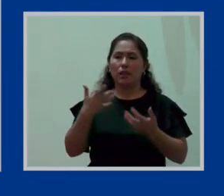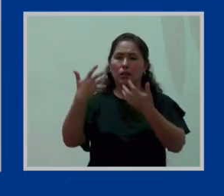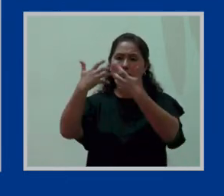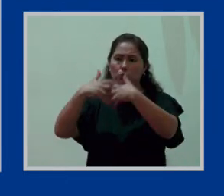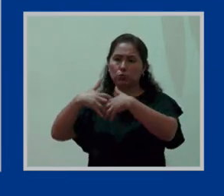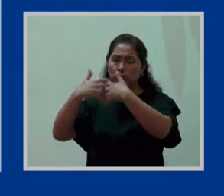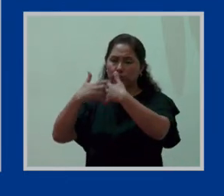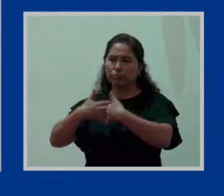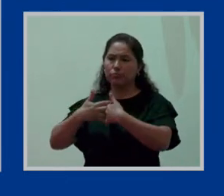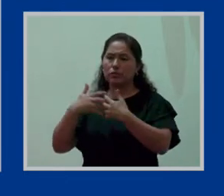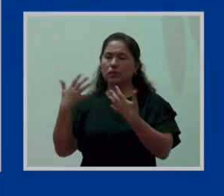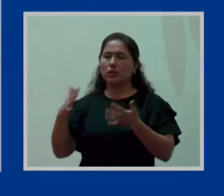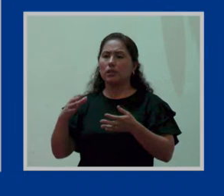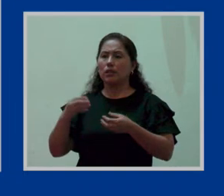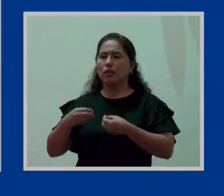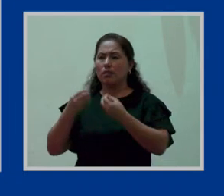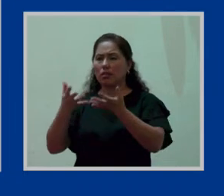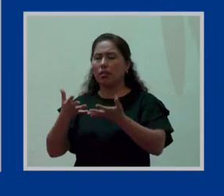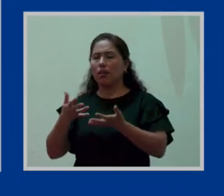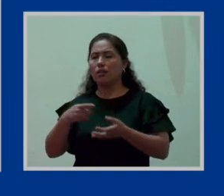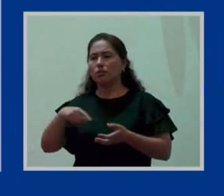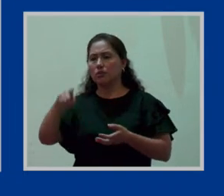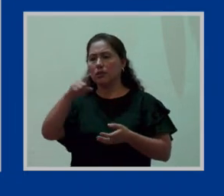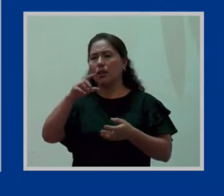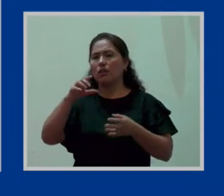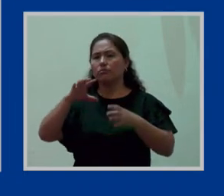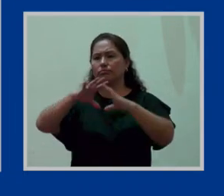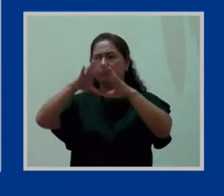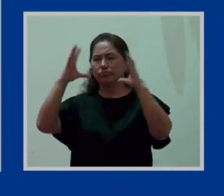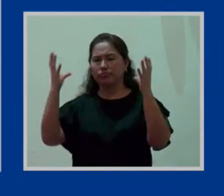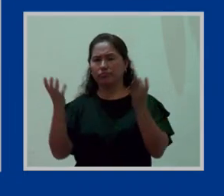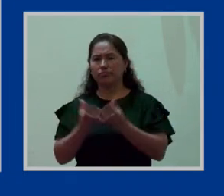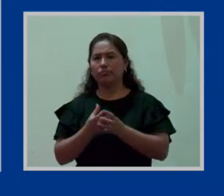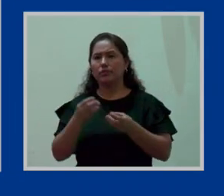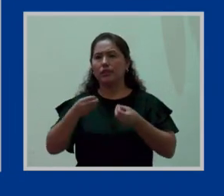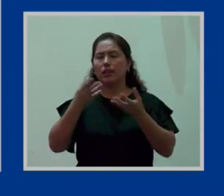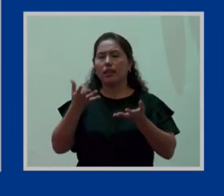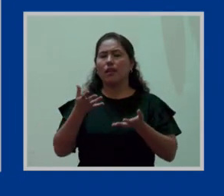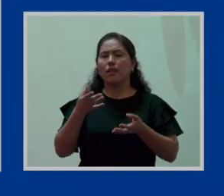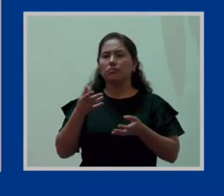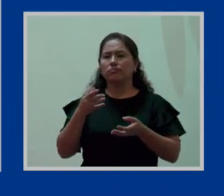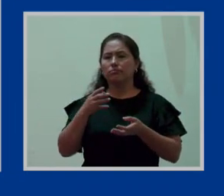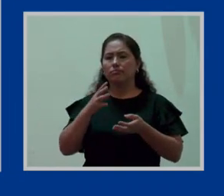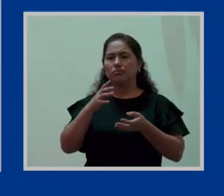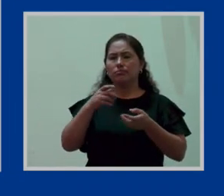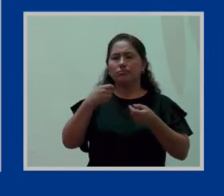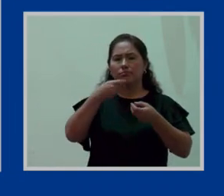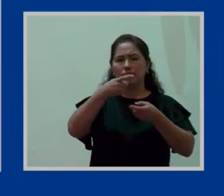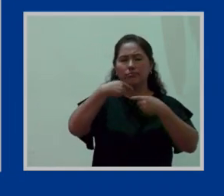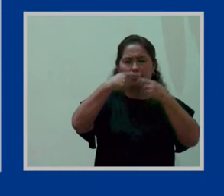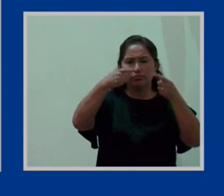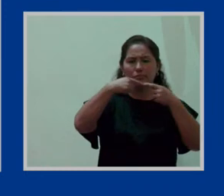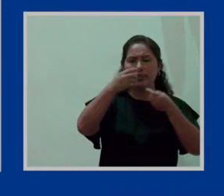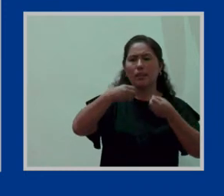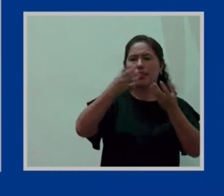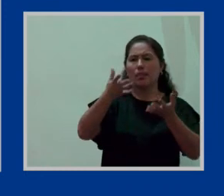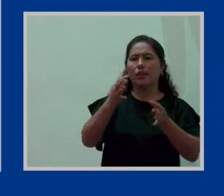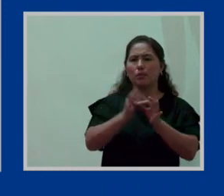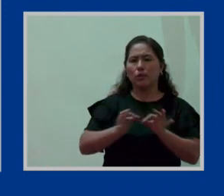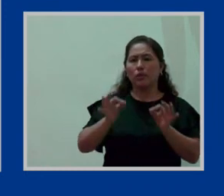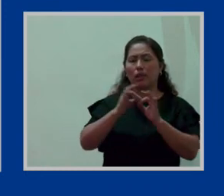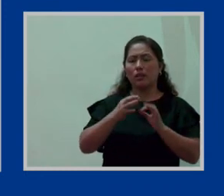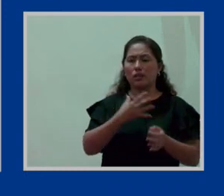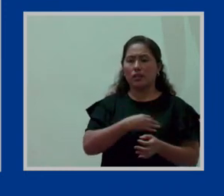de sucedáneos que a nivel mundial le está ganando a la lactancia materna y es algo que la